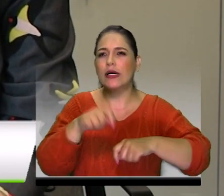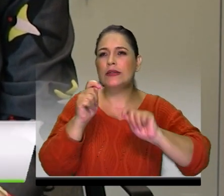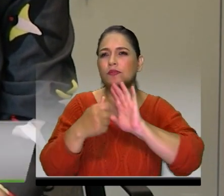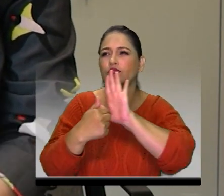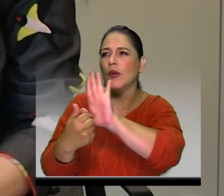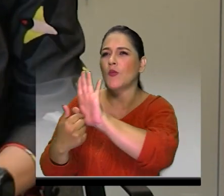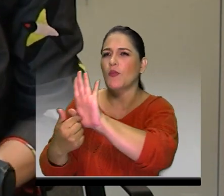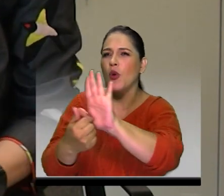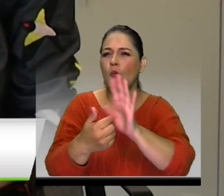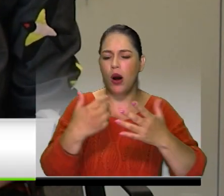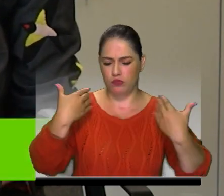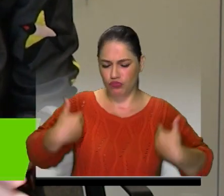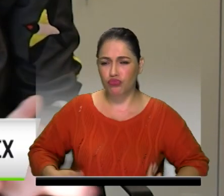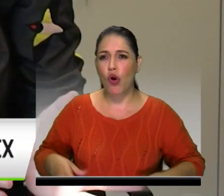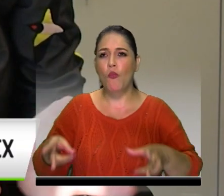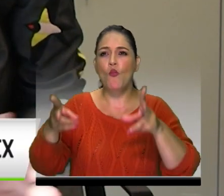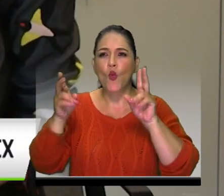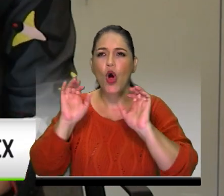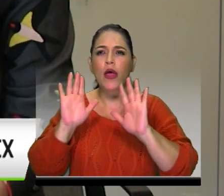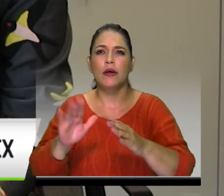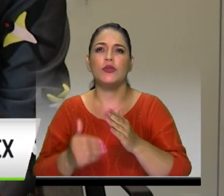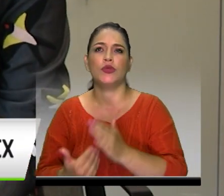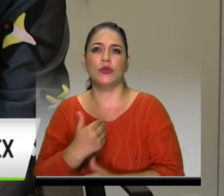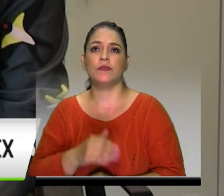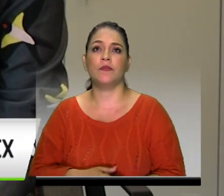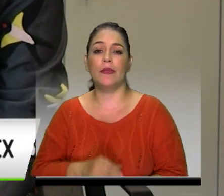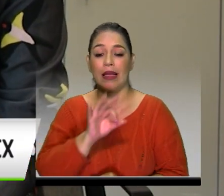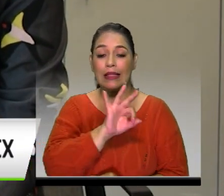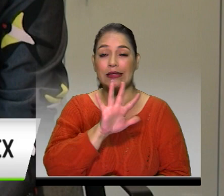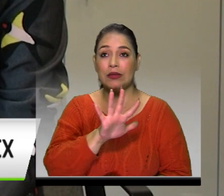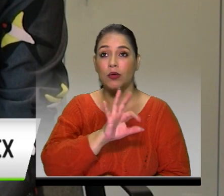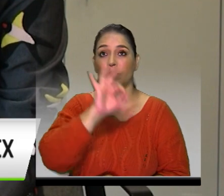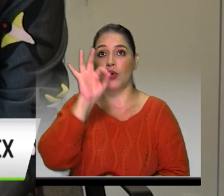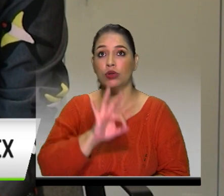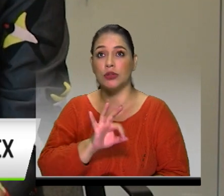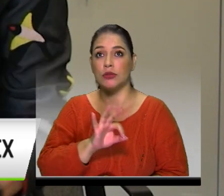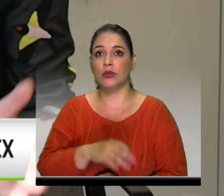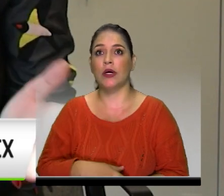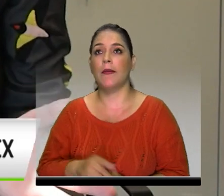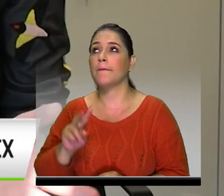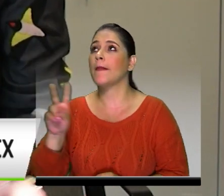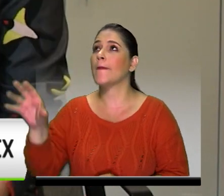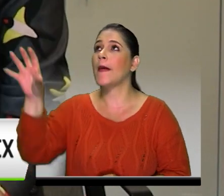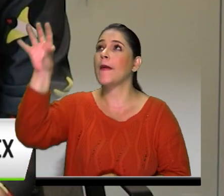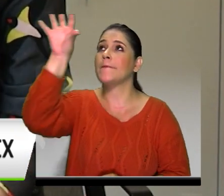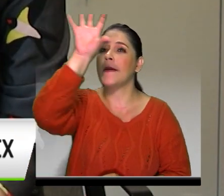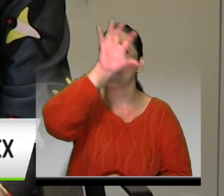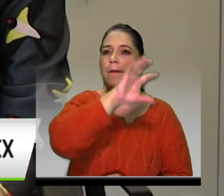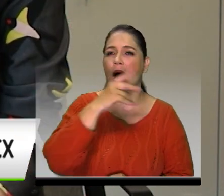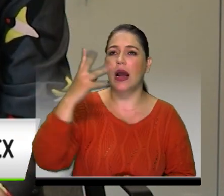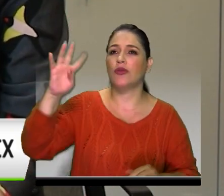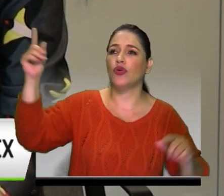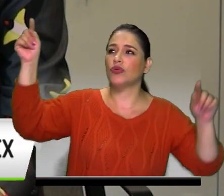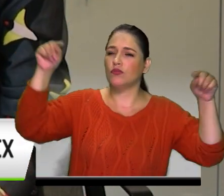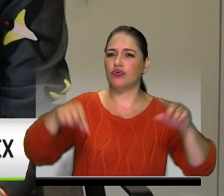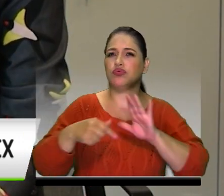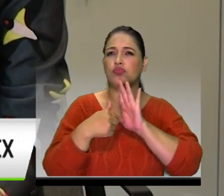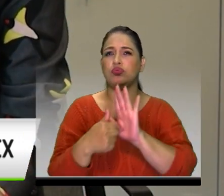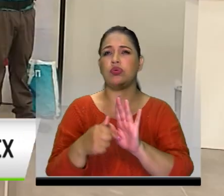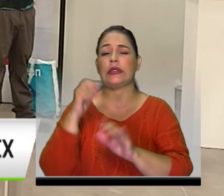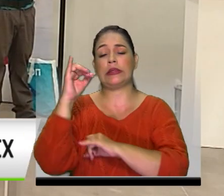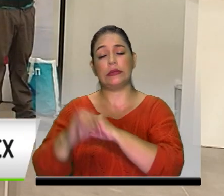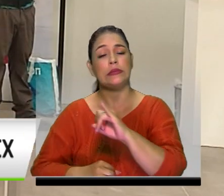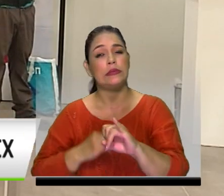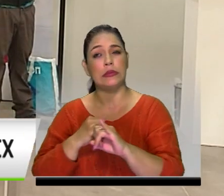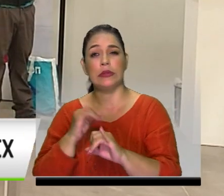compradores. El 35% de estos expositores provenientes de 14 países, conservando así una feria internacional.